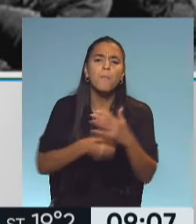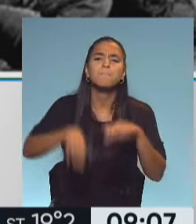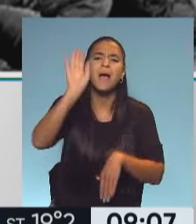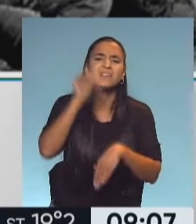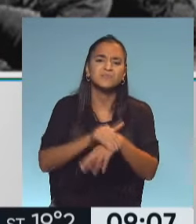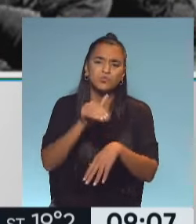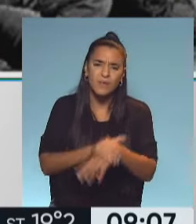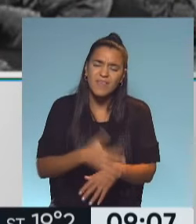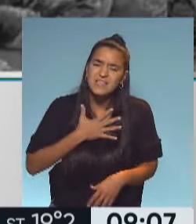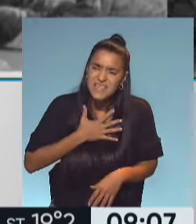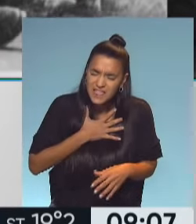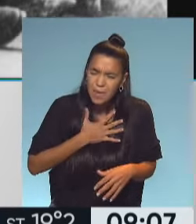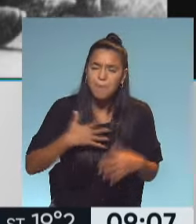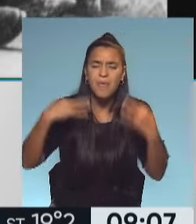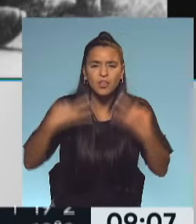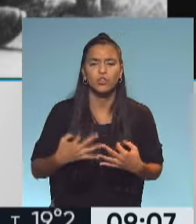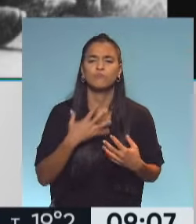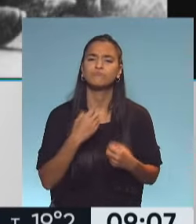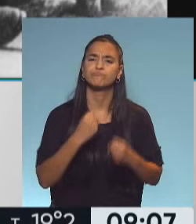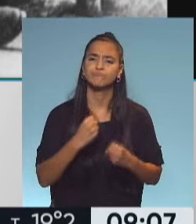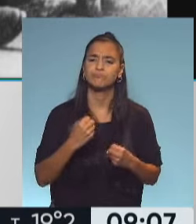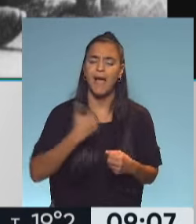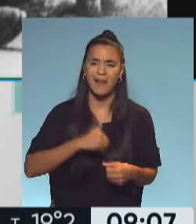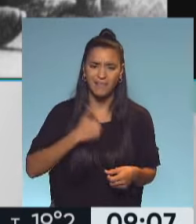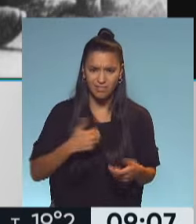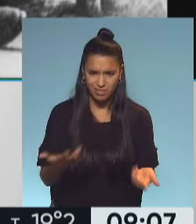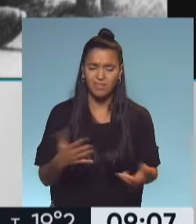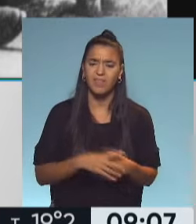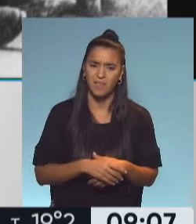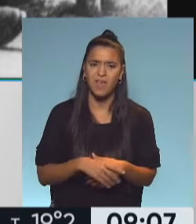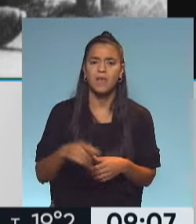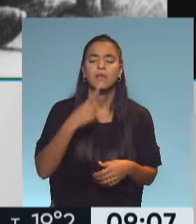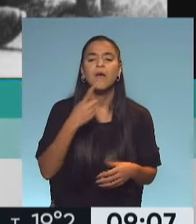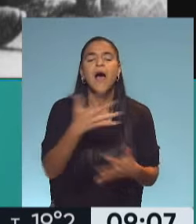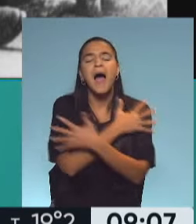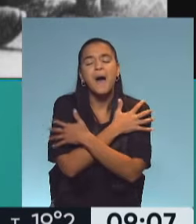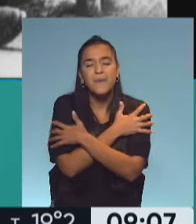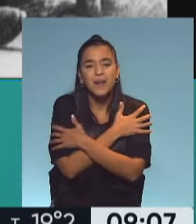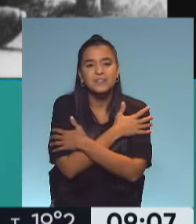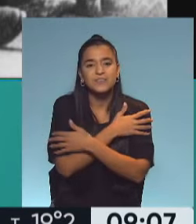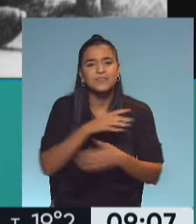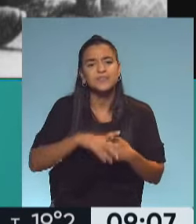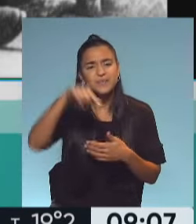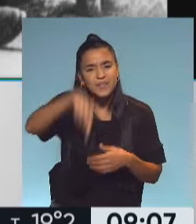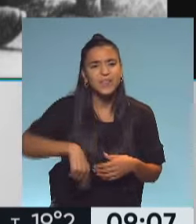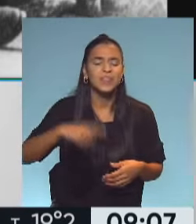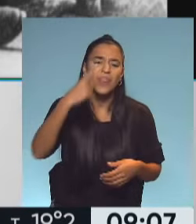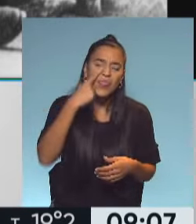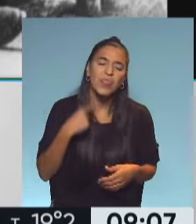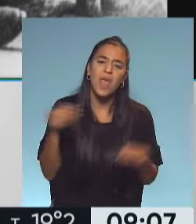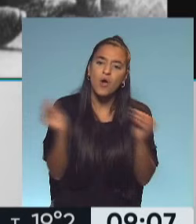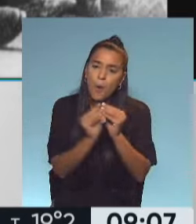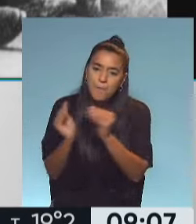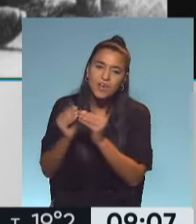compromiso y el sentimiento de patriotismo que le has puesto a cada segundo de tu vida. Un abrazo gigante y que tengas un día junto con tus